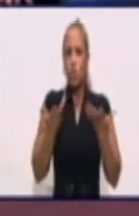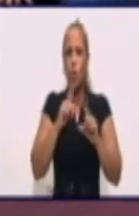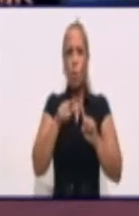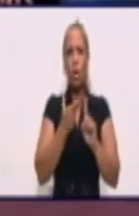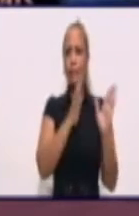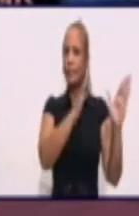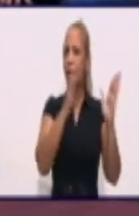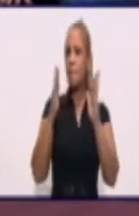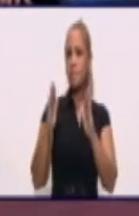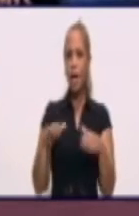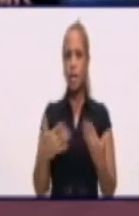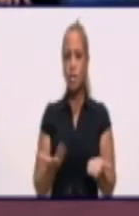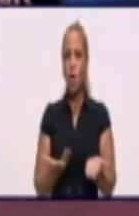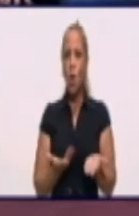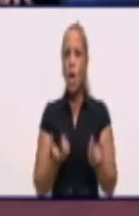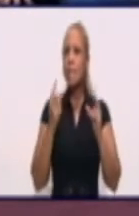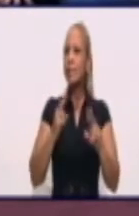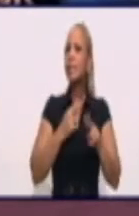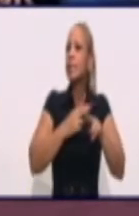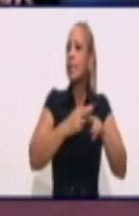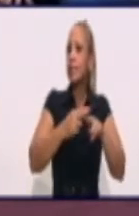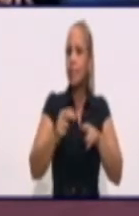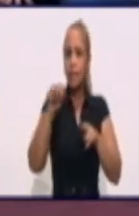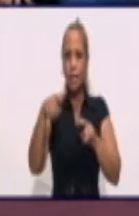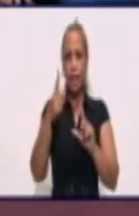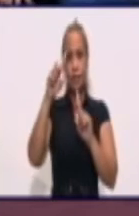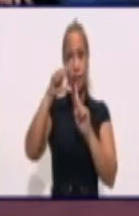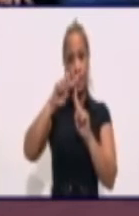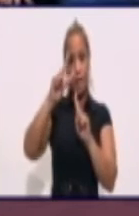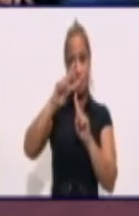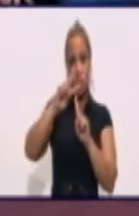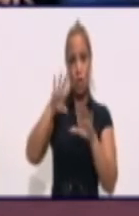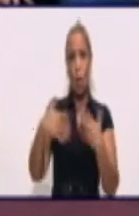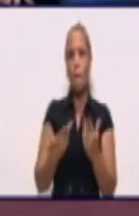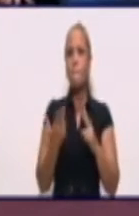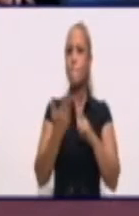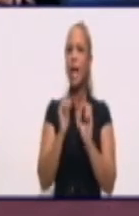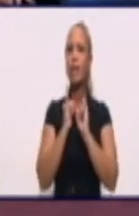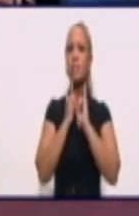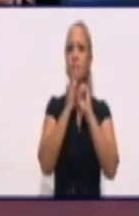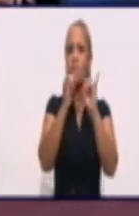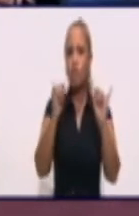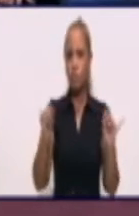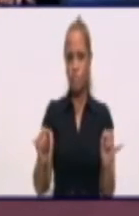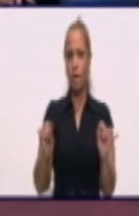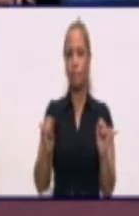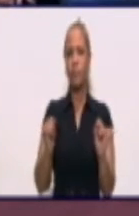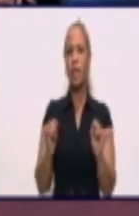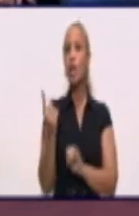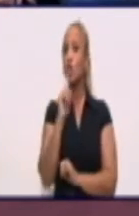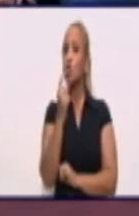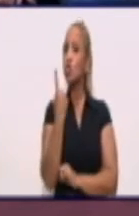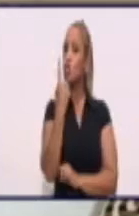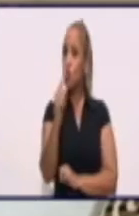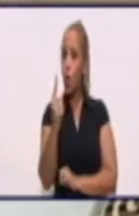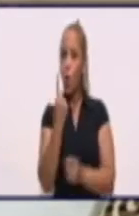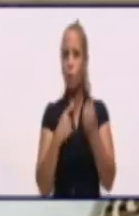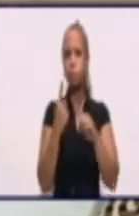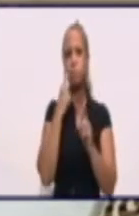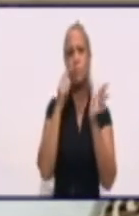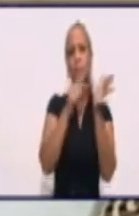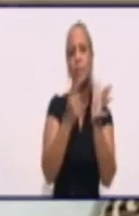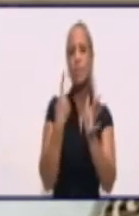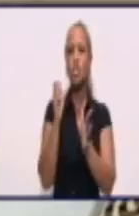espacio que históricamente en la televisión ha sido para informar. No solo aspectos de facilitación